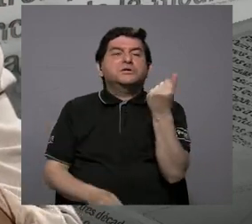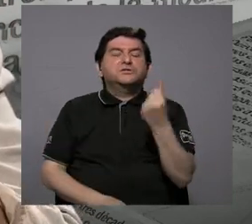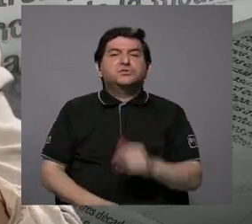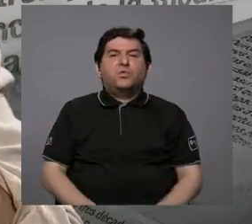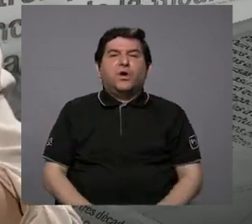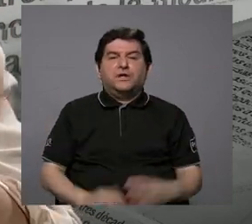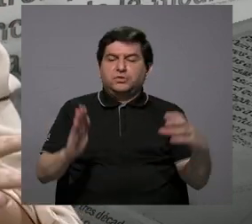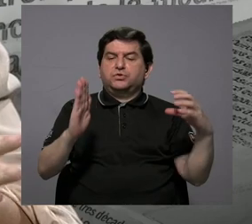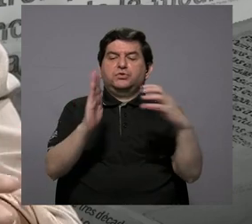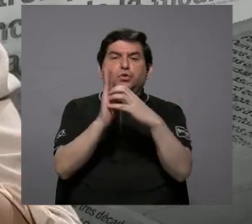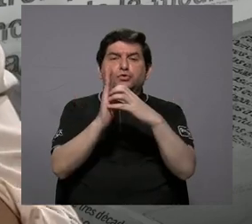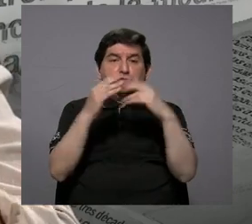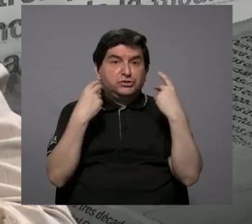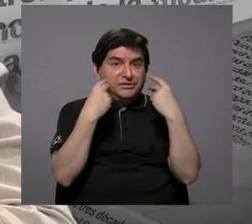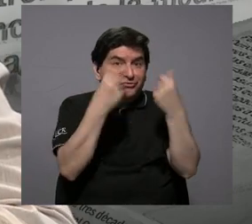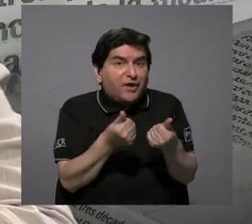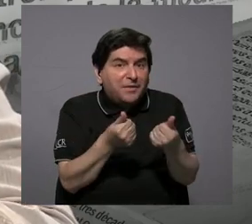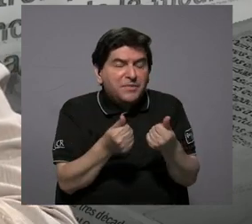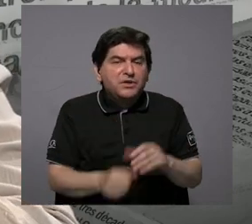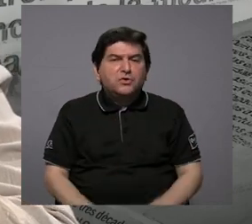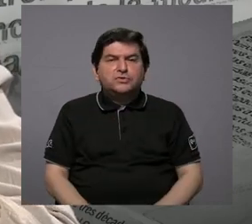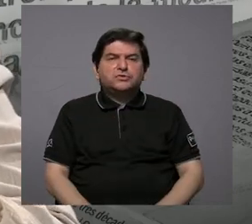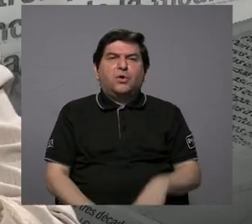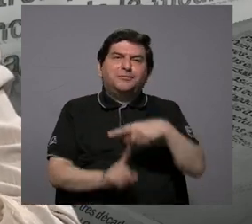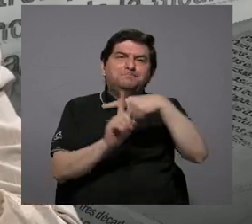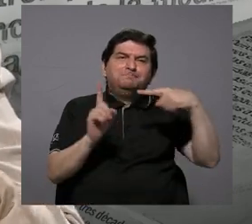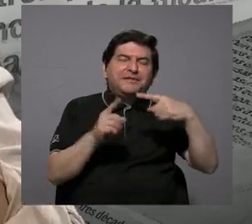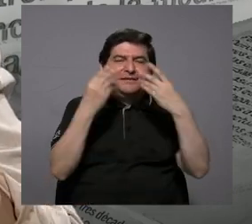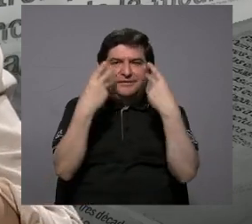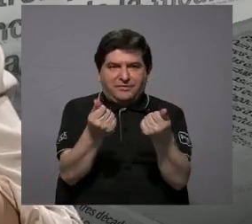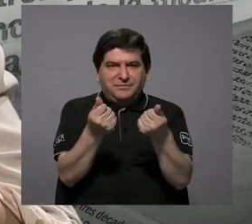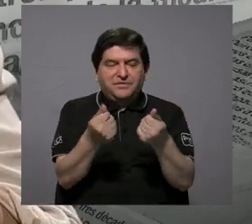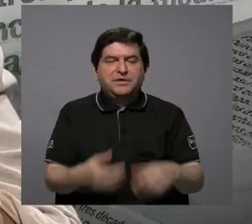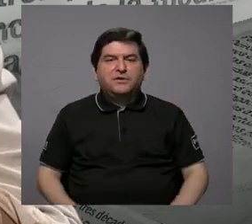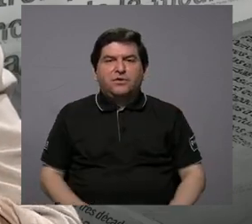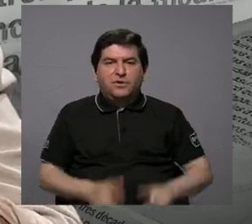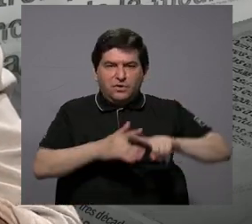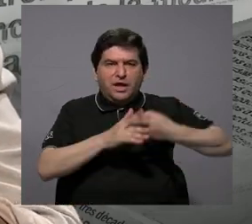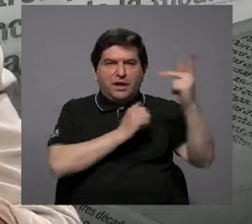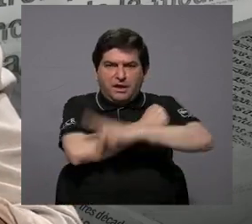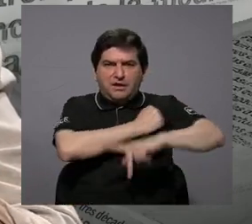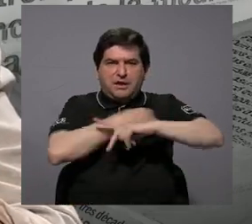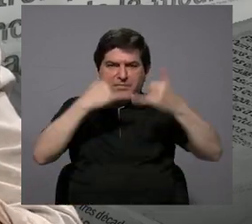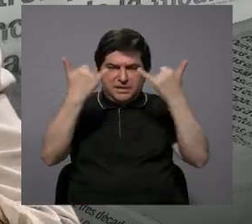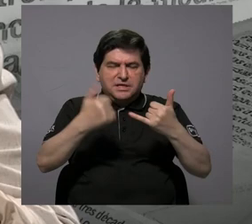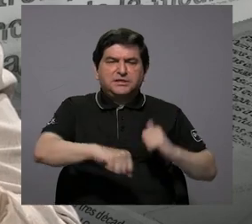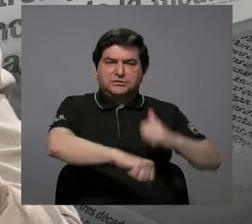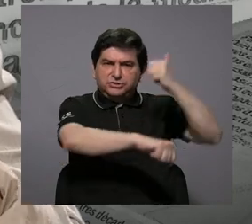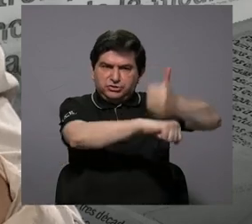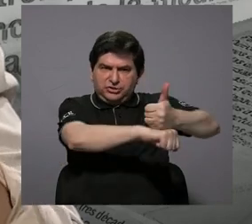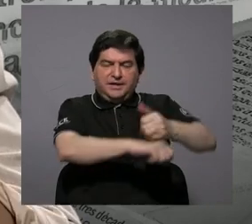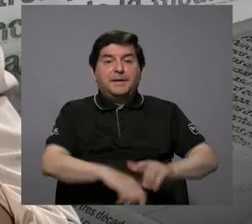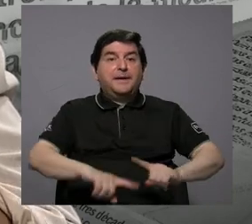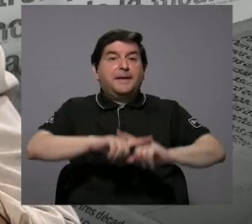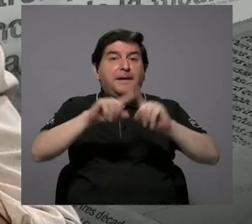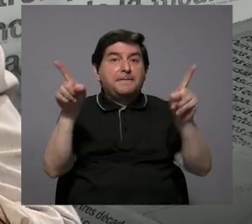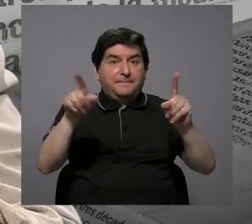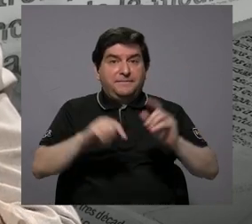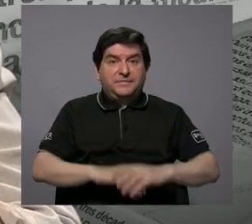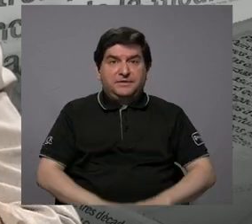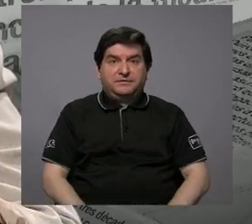cargadores, si son cargadores rápidos o semirápidos. Entonces, ya hay herramientas en el país que nos permiten determinar, pero sí